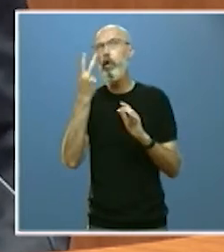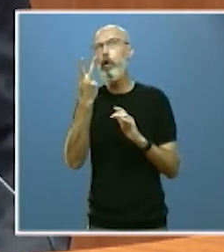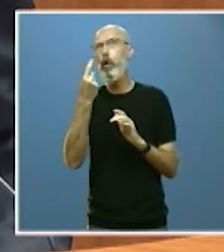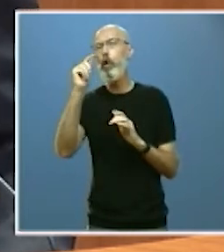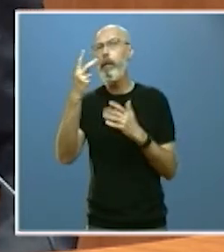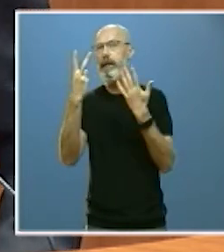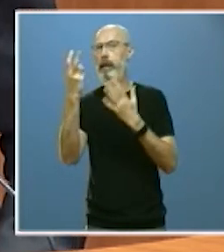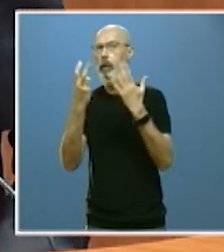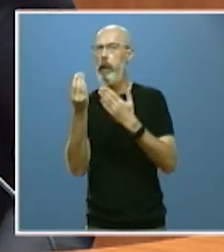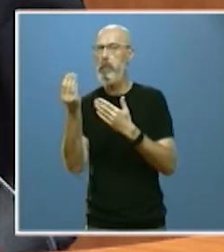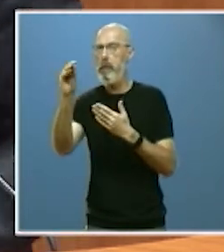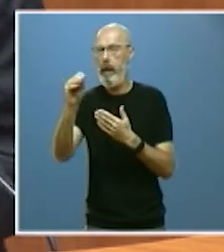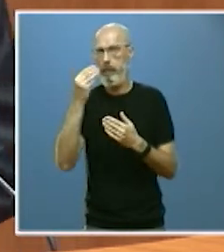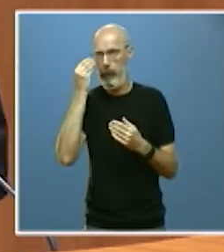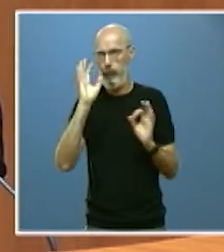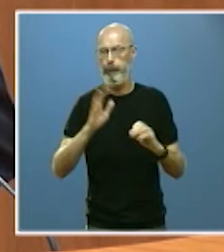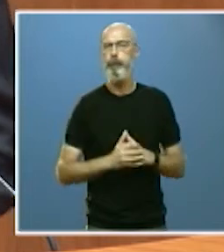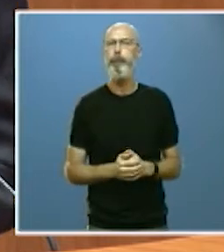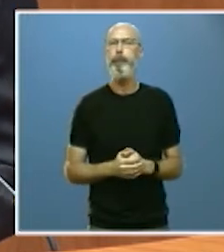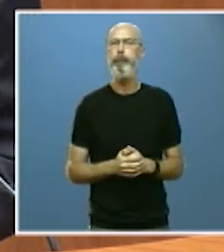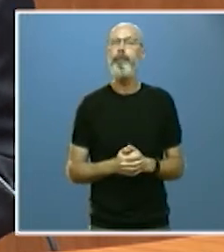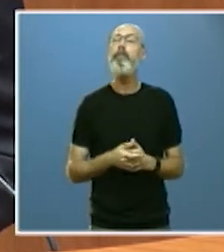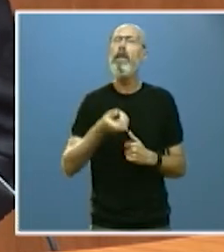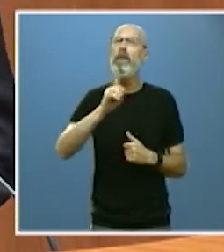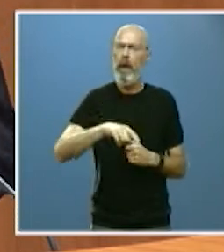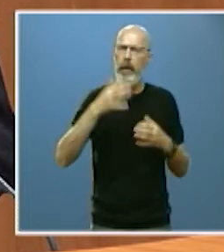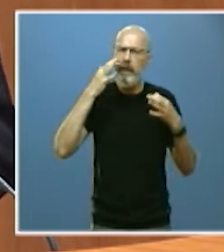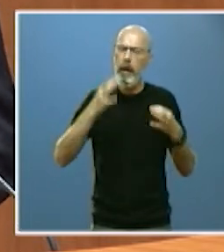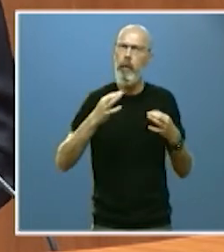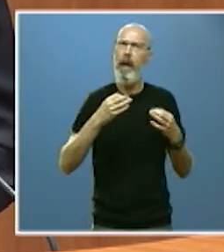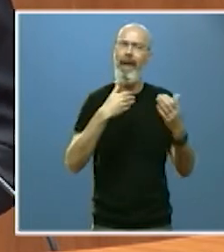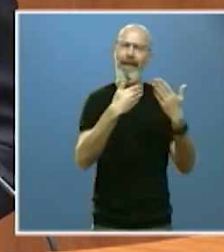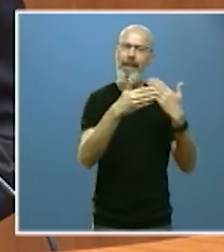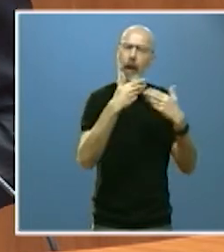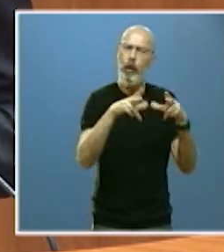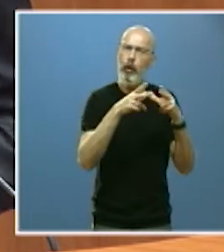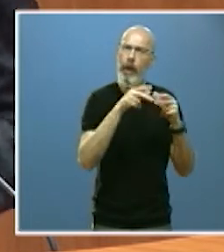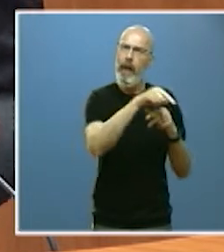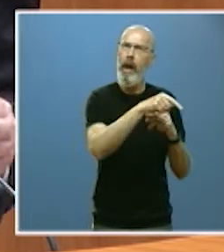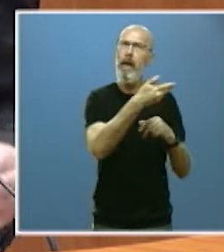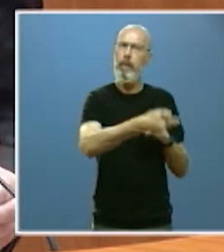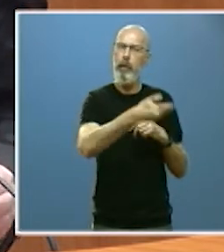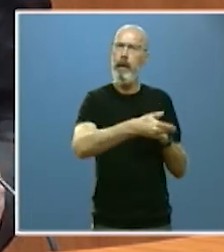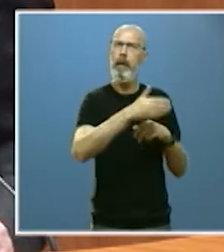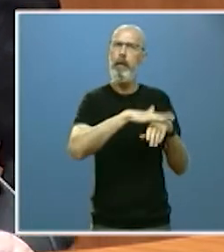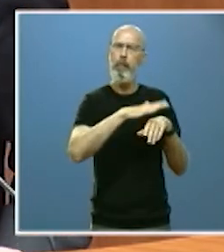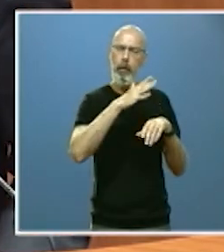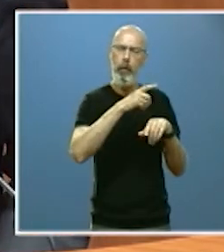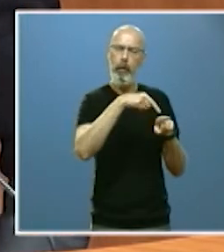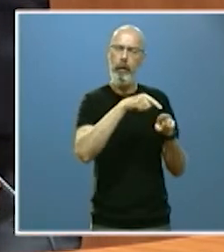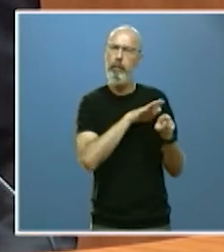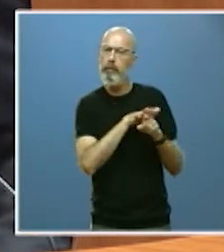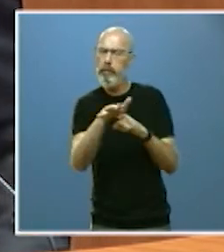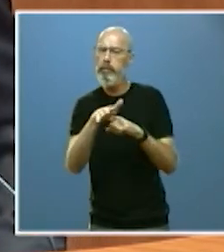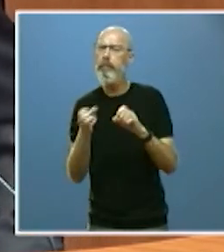,7%. Y también, con seguridad, nuestro diálogo social ha influido en el traslado de ese crecimiento económico a la